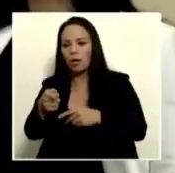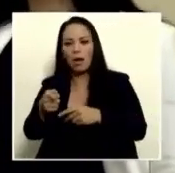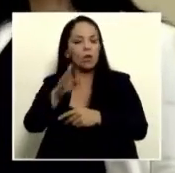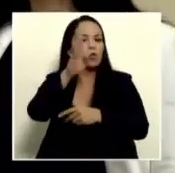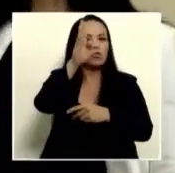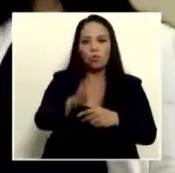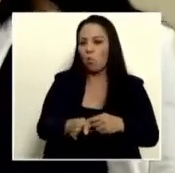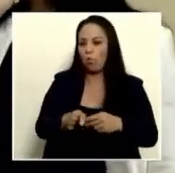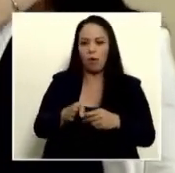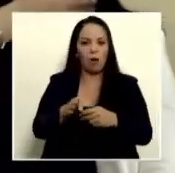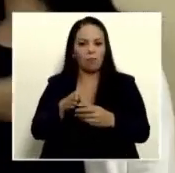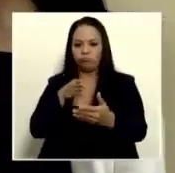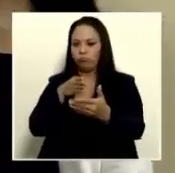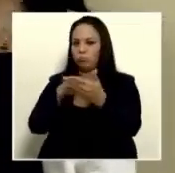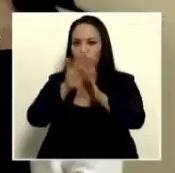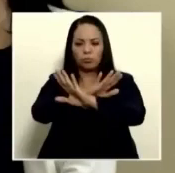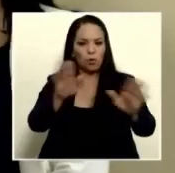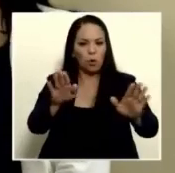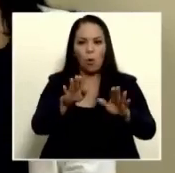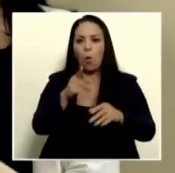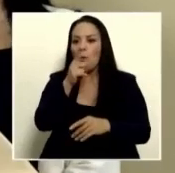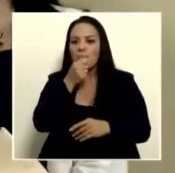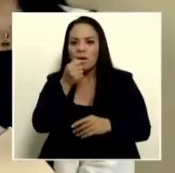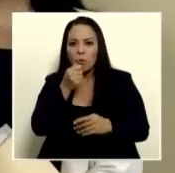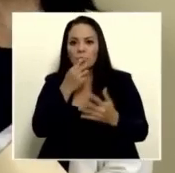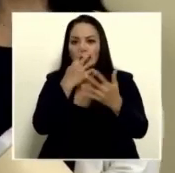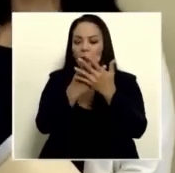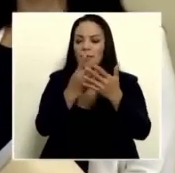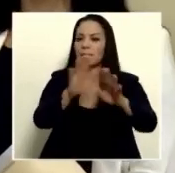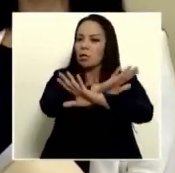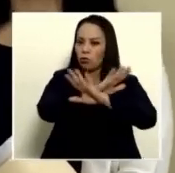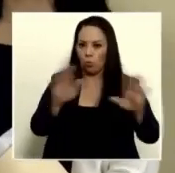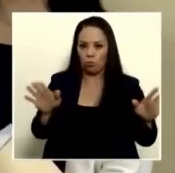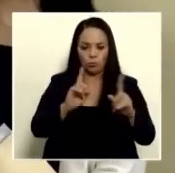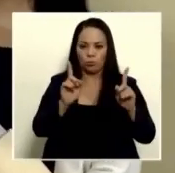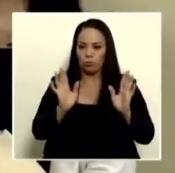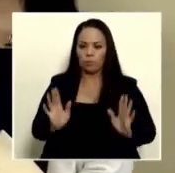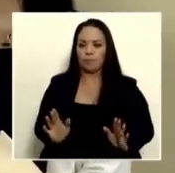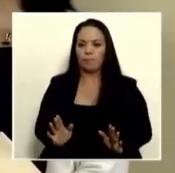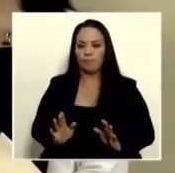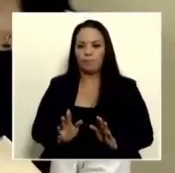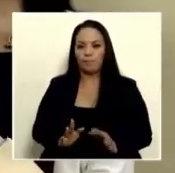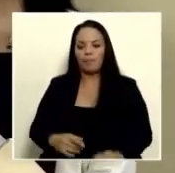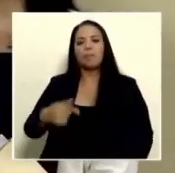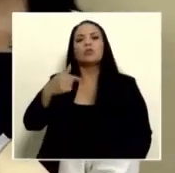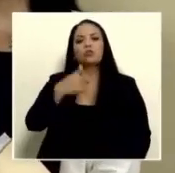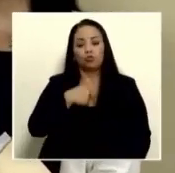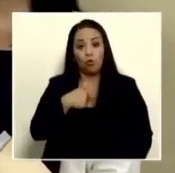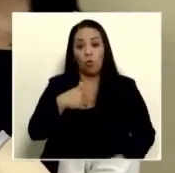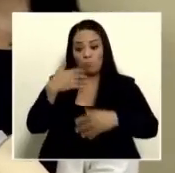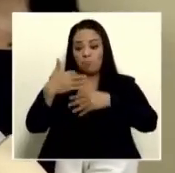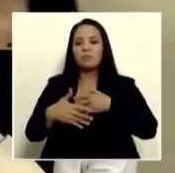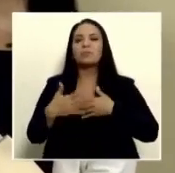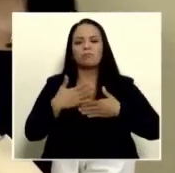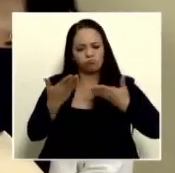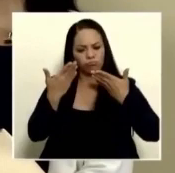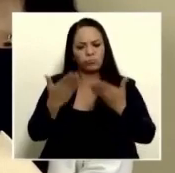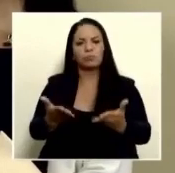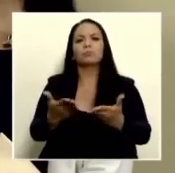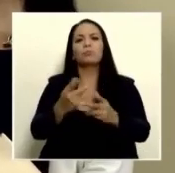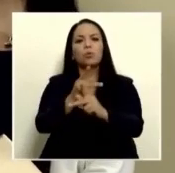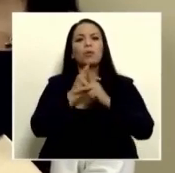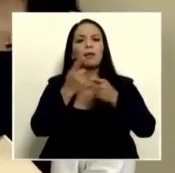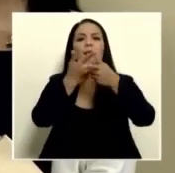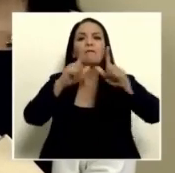solo periodista yo daría mi última gota de sangre para proteger las libertades de